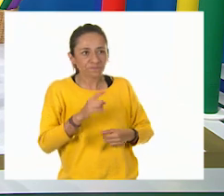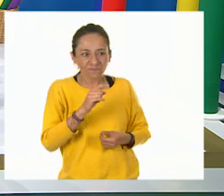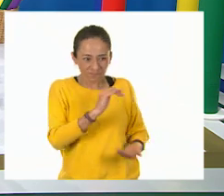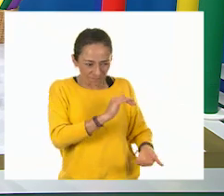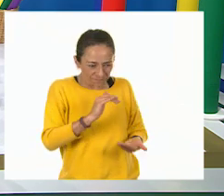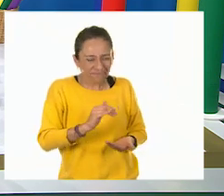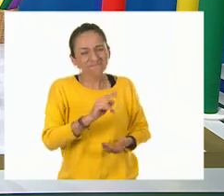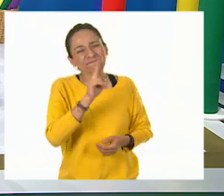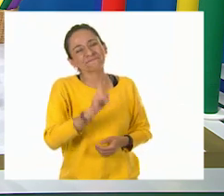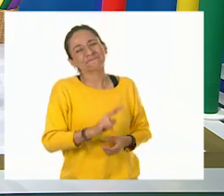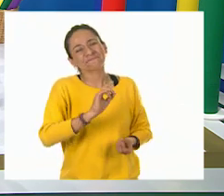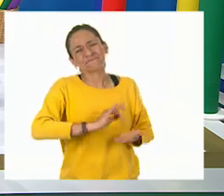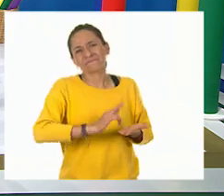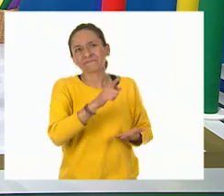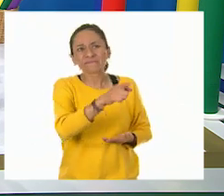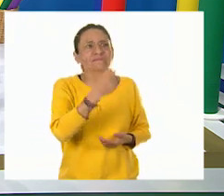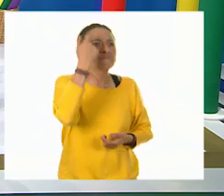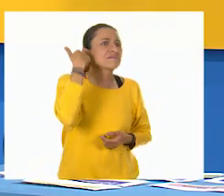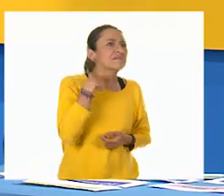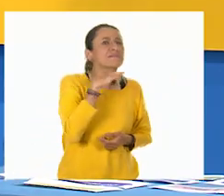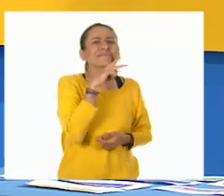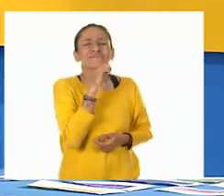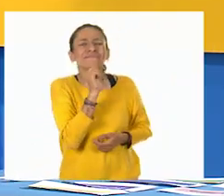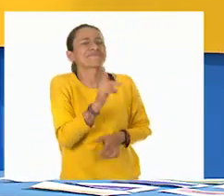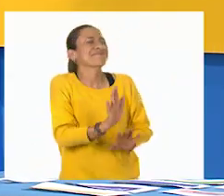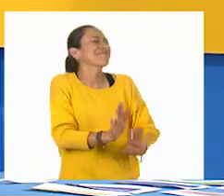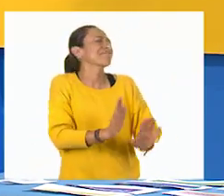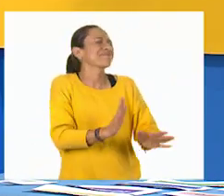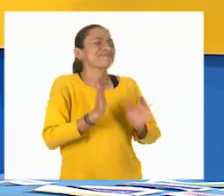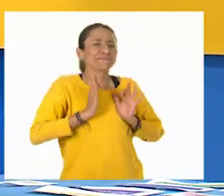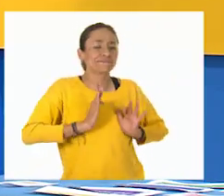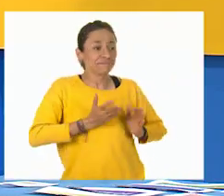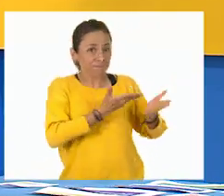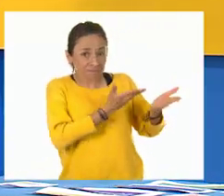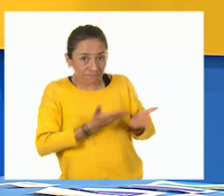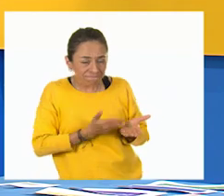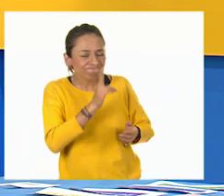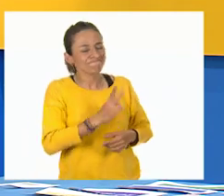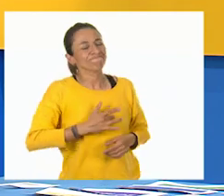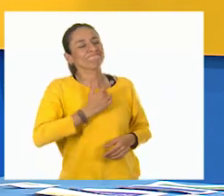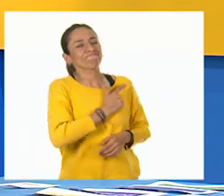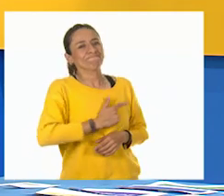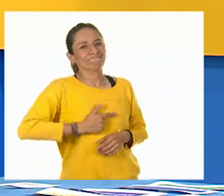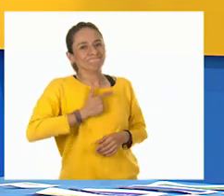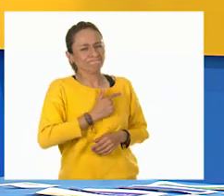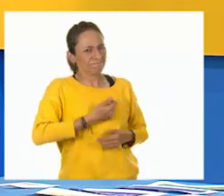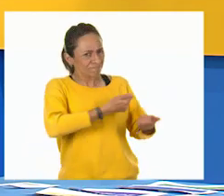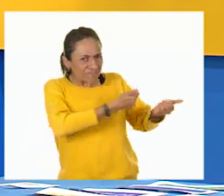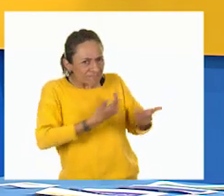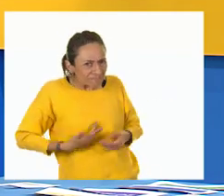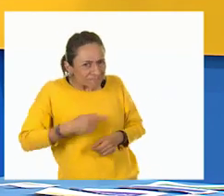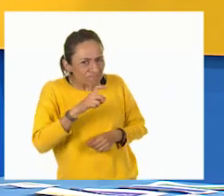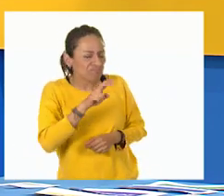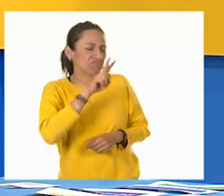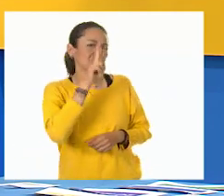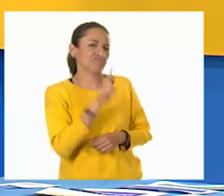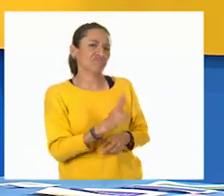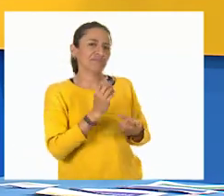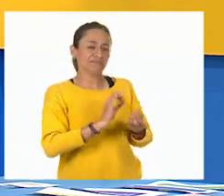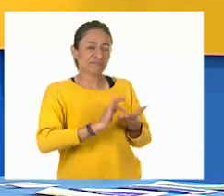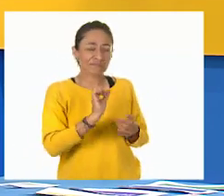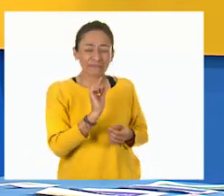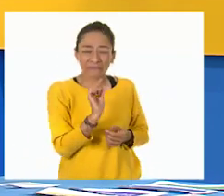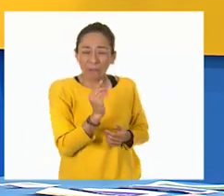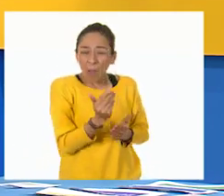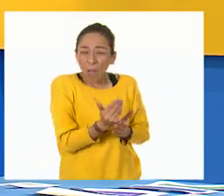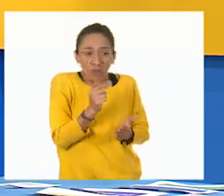No te hubieras molestado. Me da mucho gusto que ya estés aquí. Y te agradezco el detalle del agua. Pues justo antes de que llegaras,